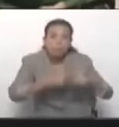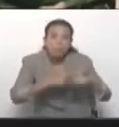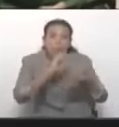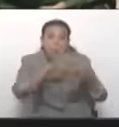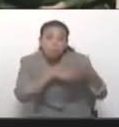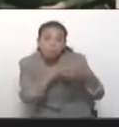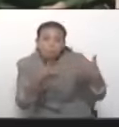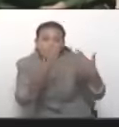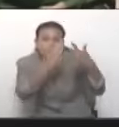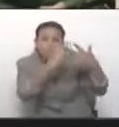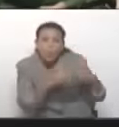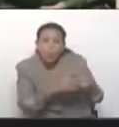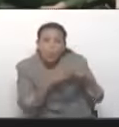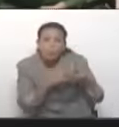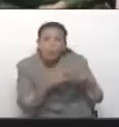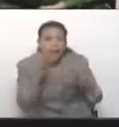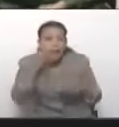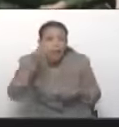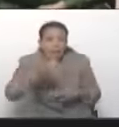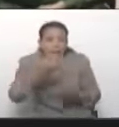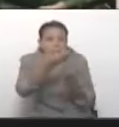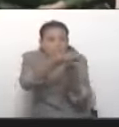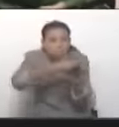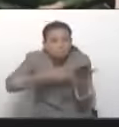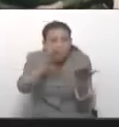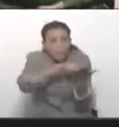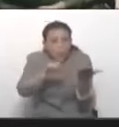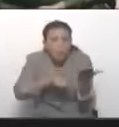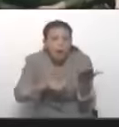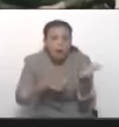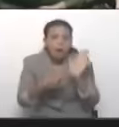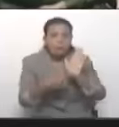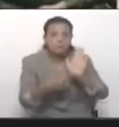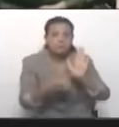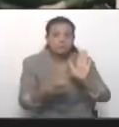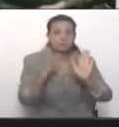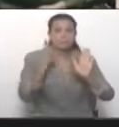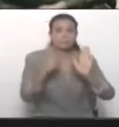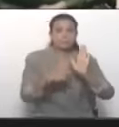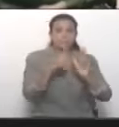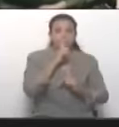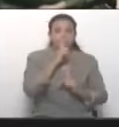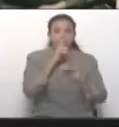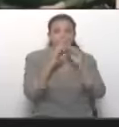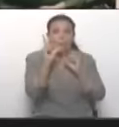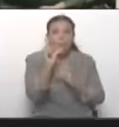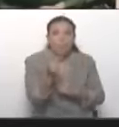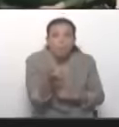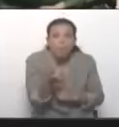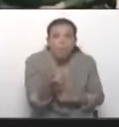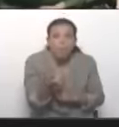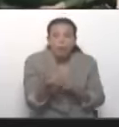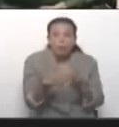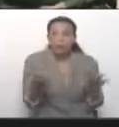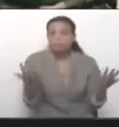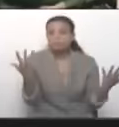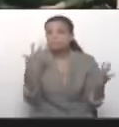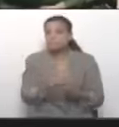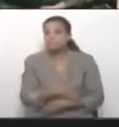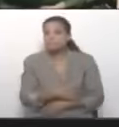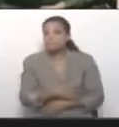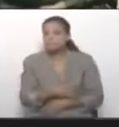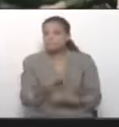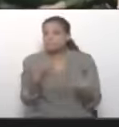ni real. Entonces, ante un fraude que estamos viendo, que fue